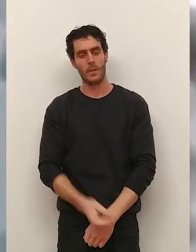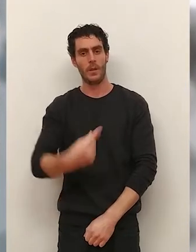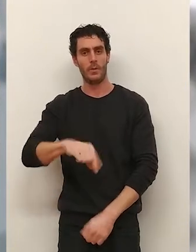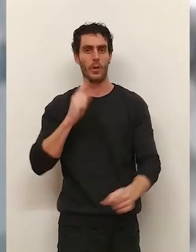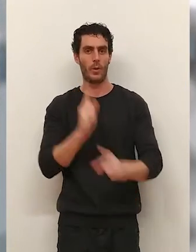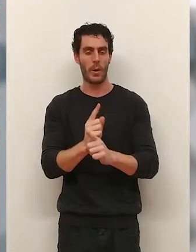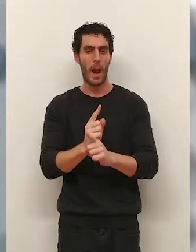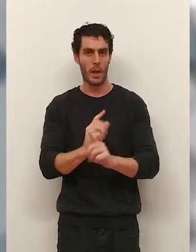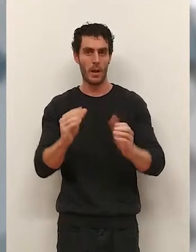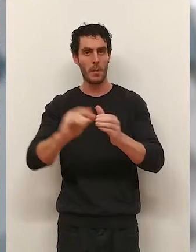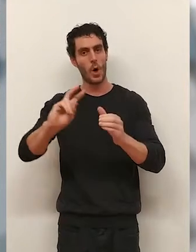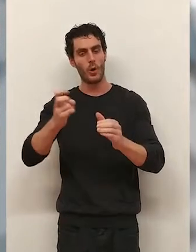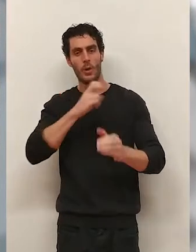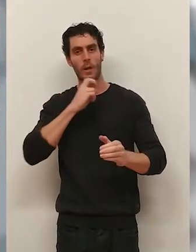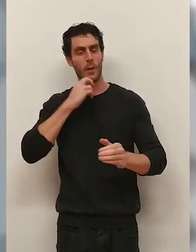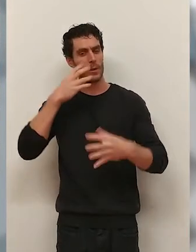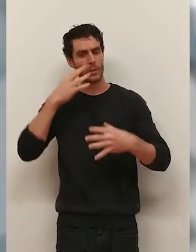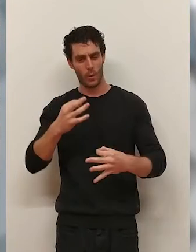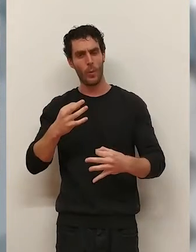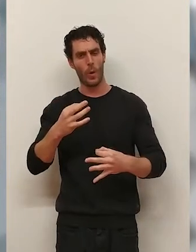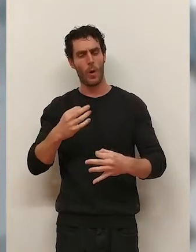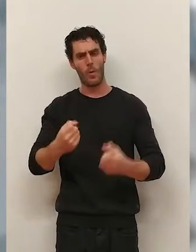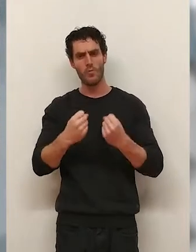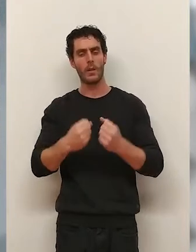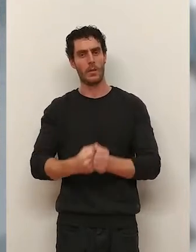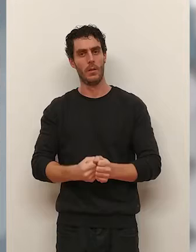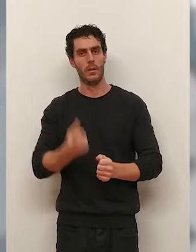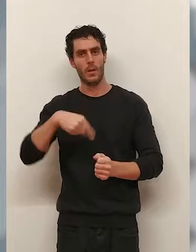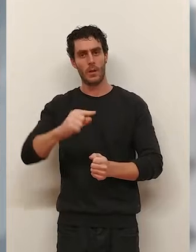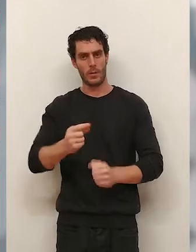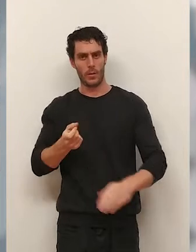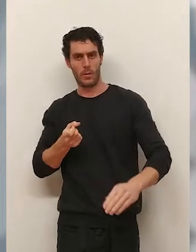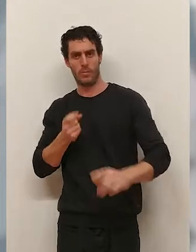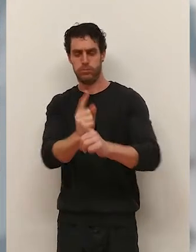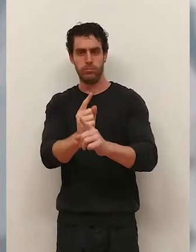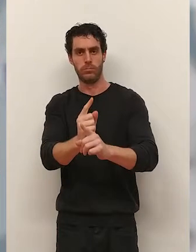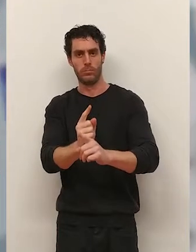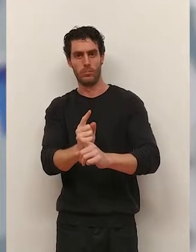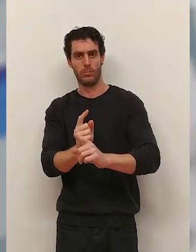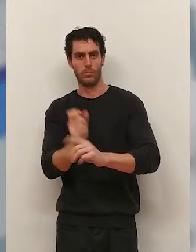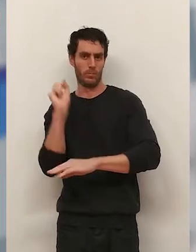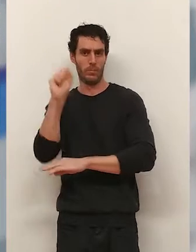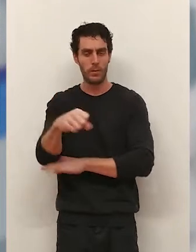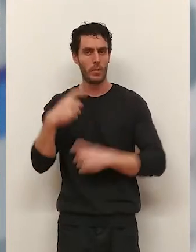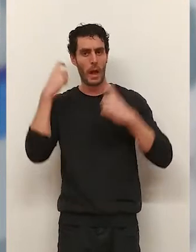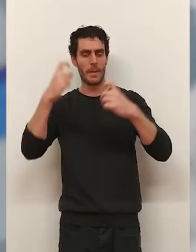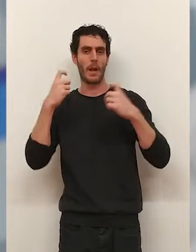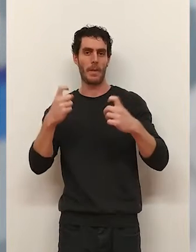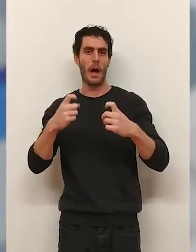Tenemos un rival delante que seguramente nos esperará y ahí hay que proponer, hay que intentar